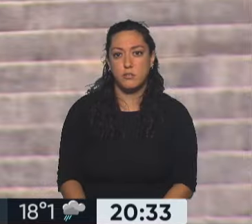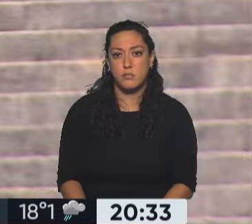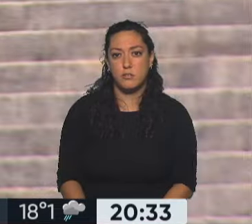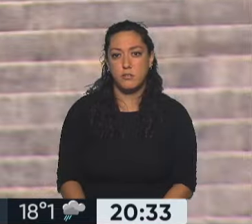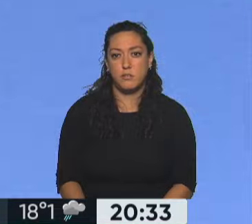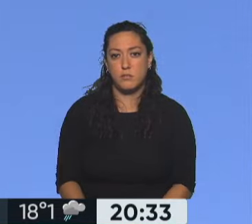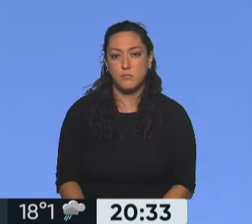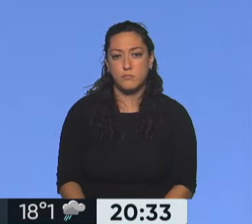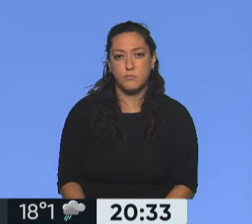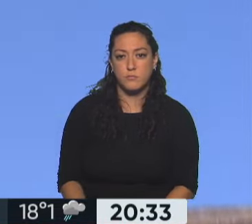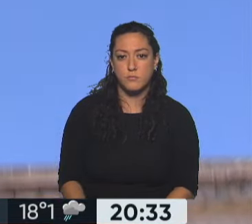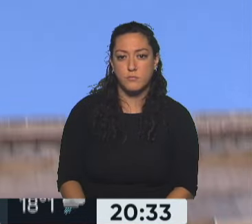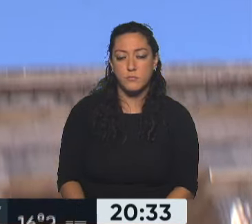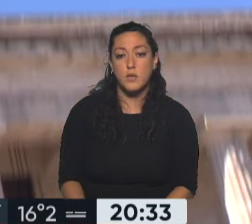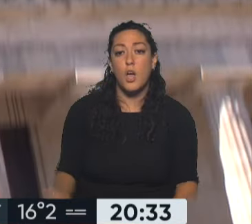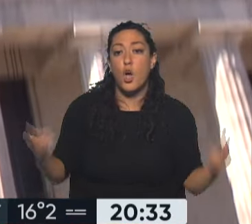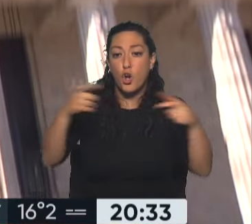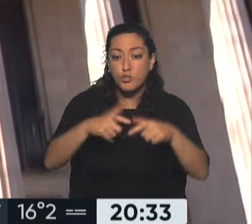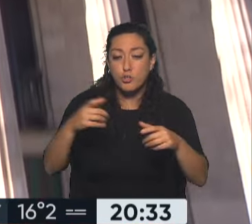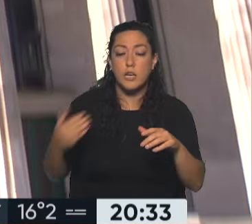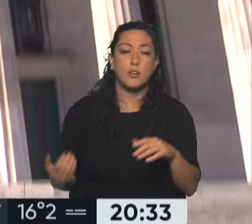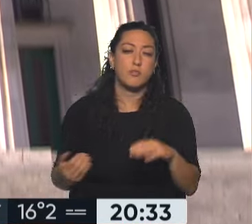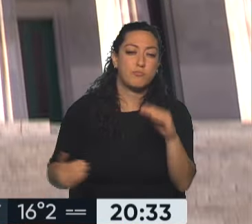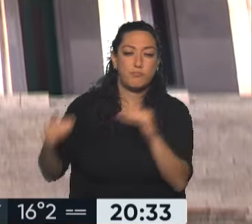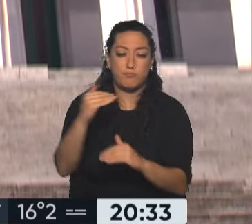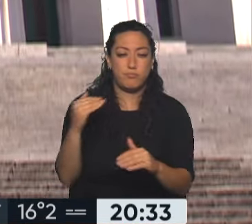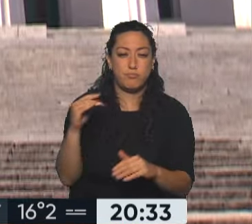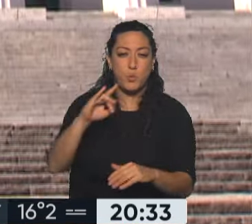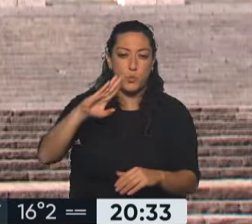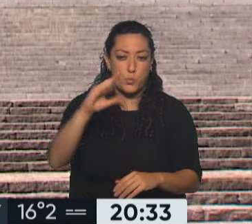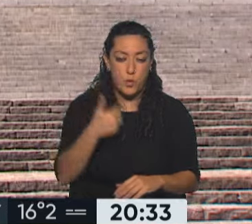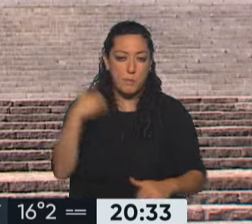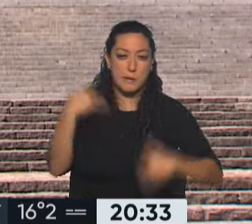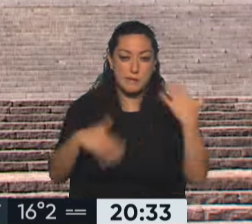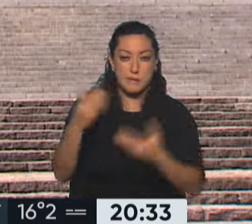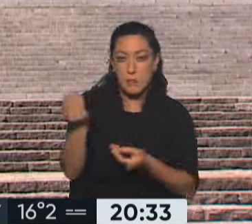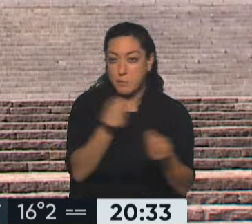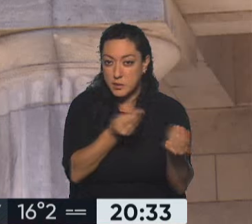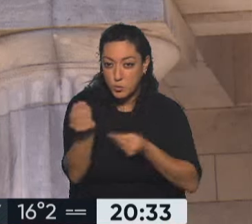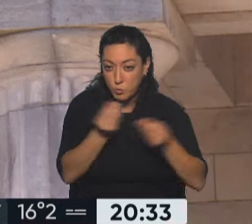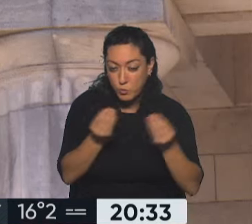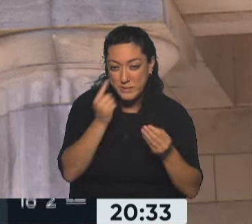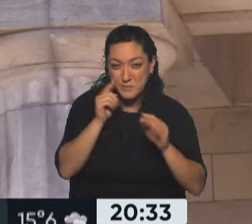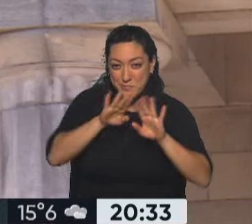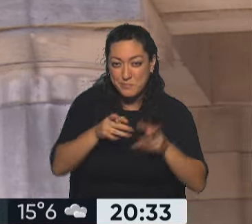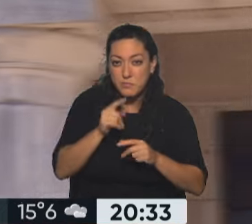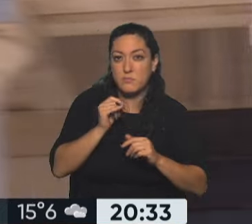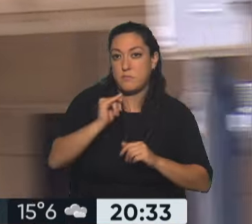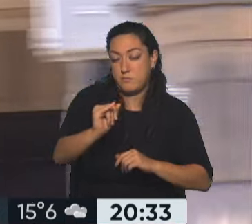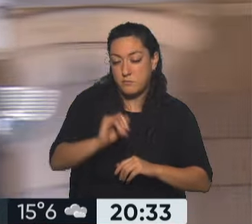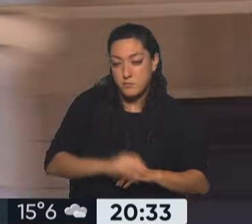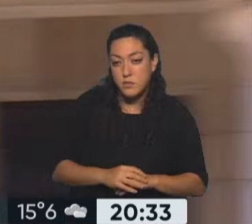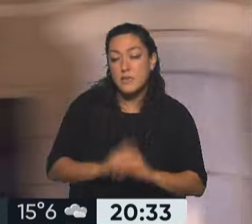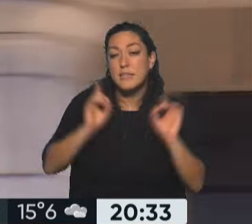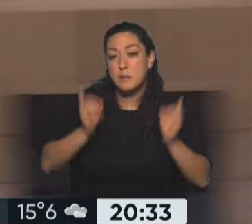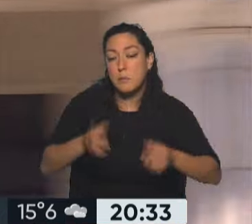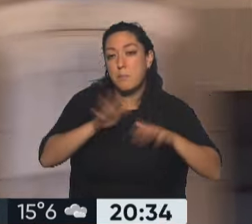El Consejo Superior de la Universidad de Buenos Aires declaró la emergencia presupuestaria de la institución y se adhirió a